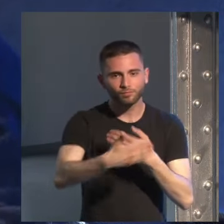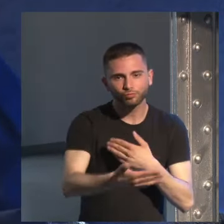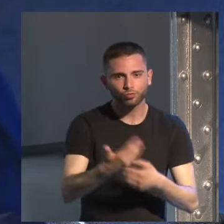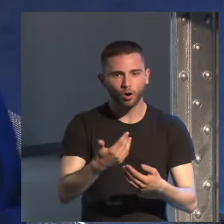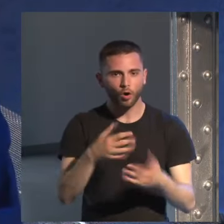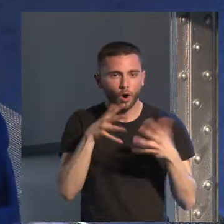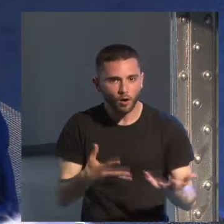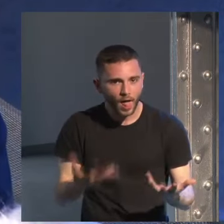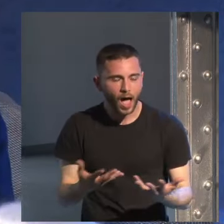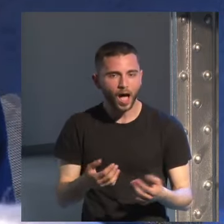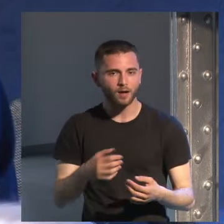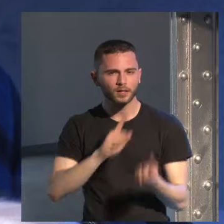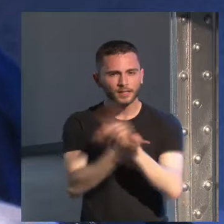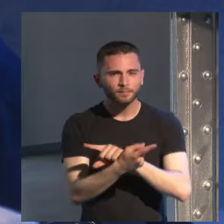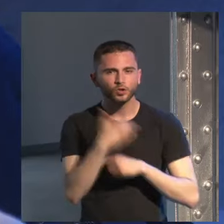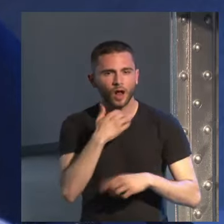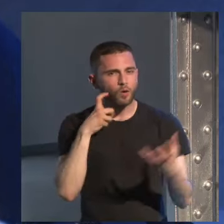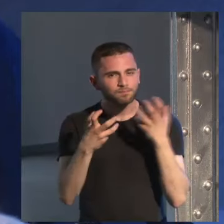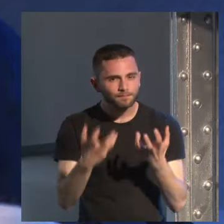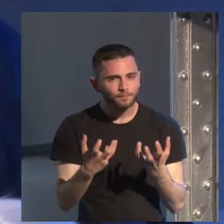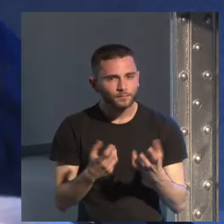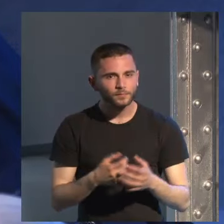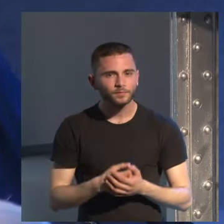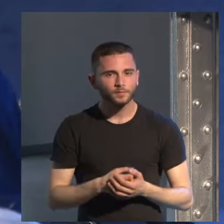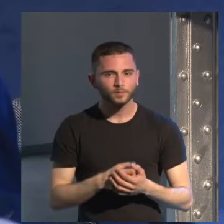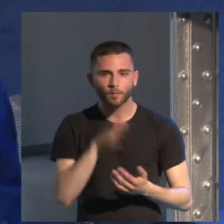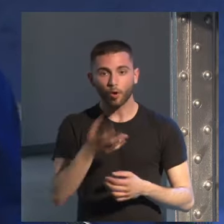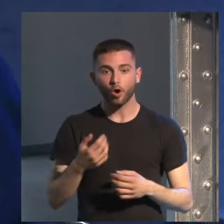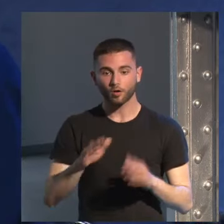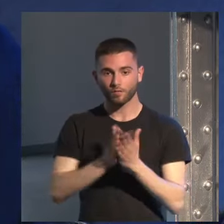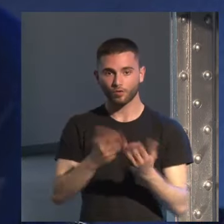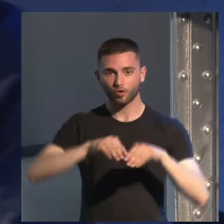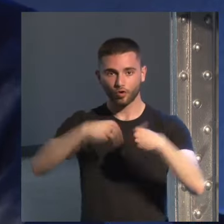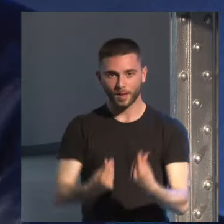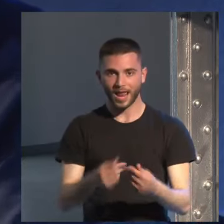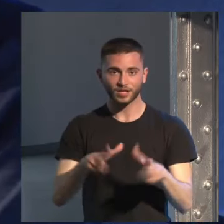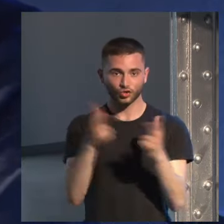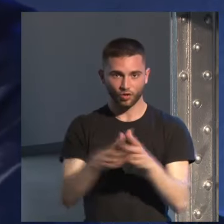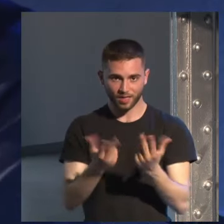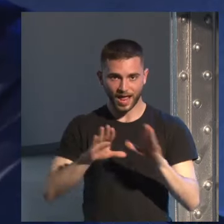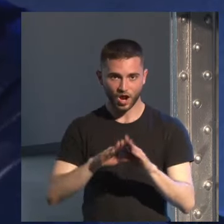si es inevitable por lo que hablábamos antes de ese interés por la novela social por la novela política